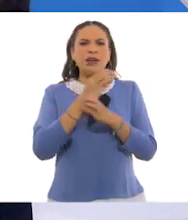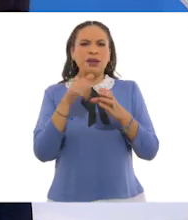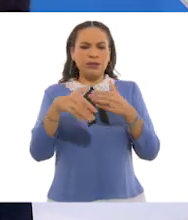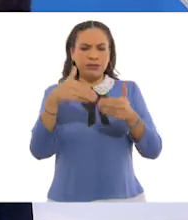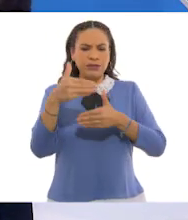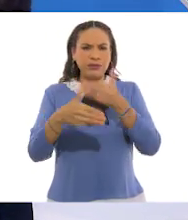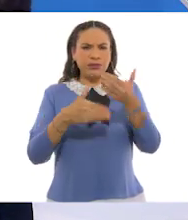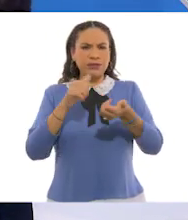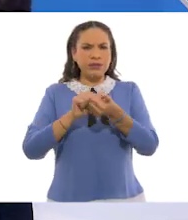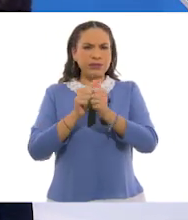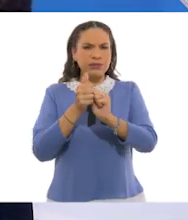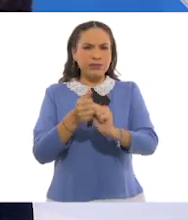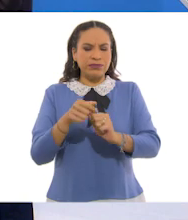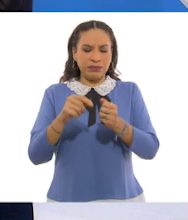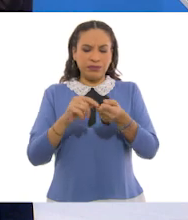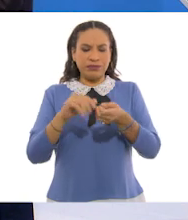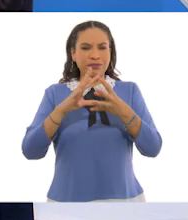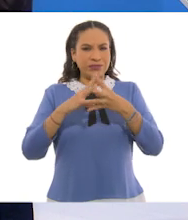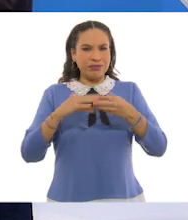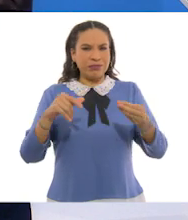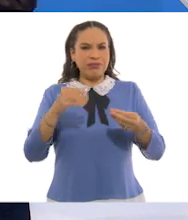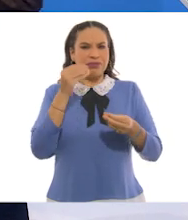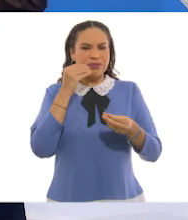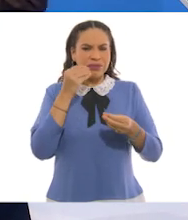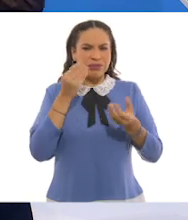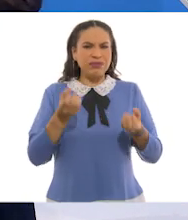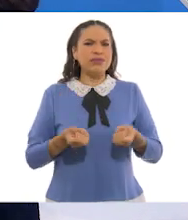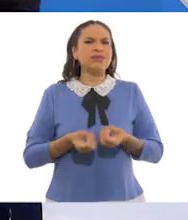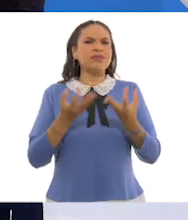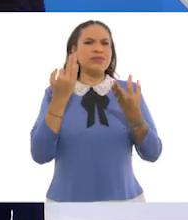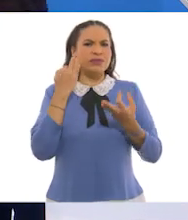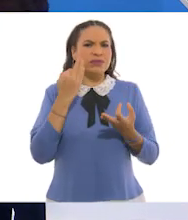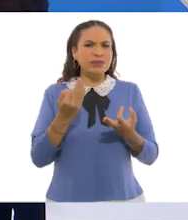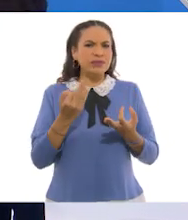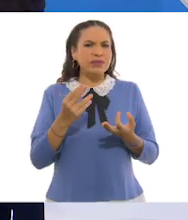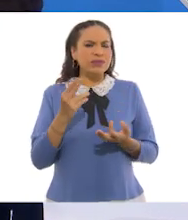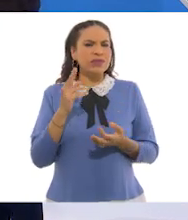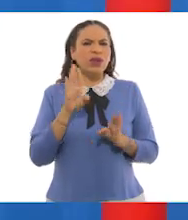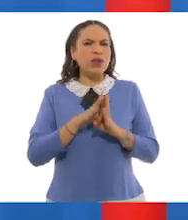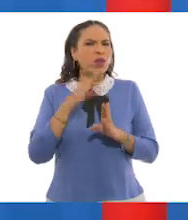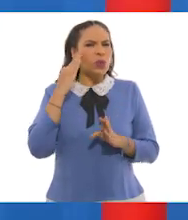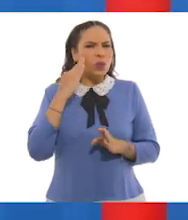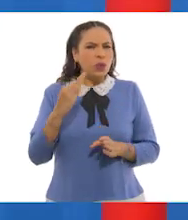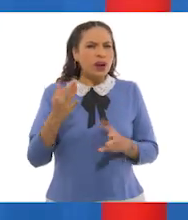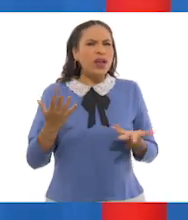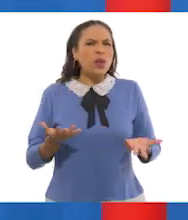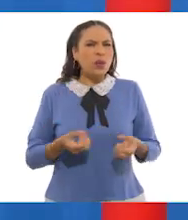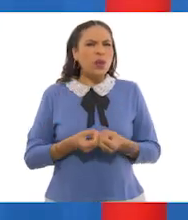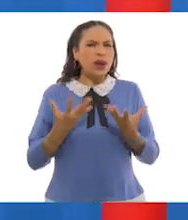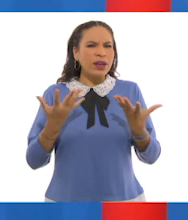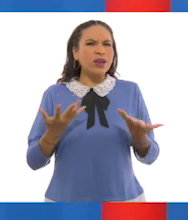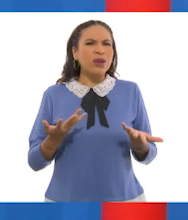proceso de descomposición o degradación de la comida, ¿cuánto tiempo crees que dura? Pues bueno,